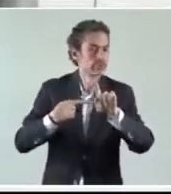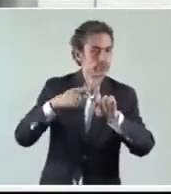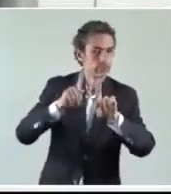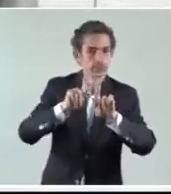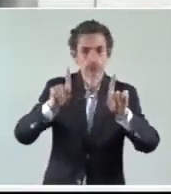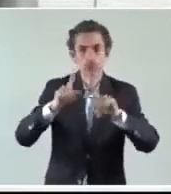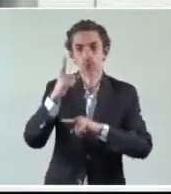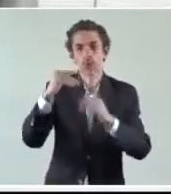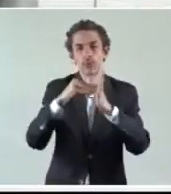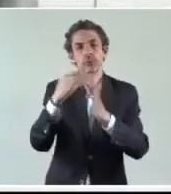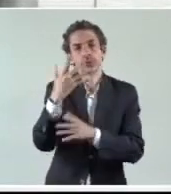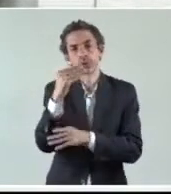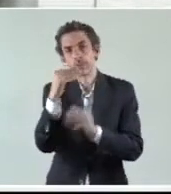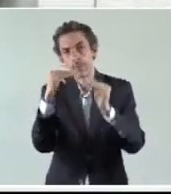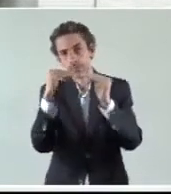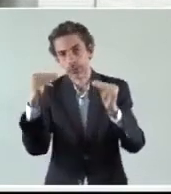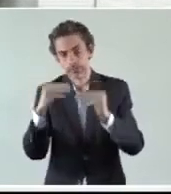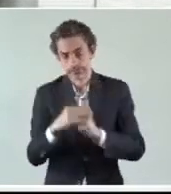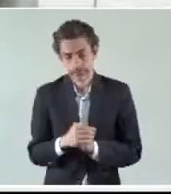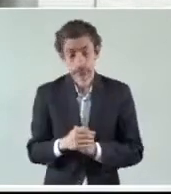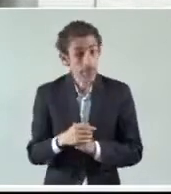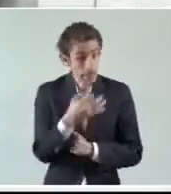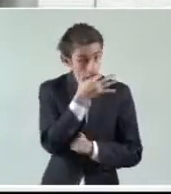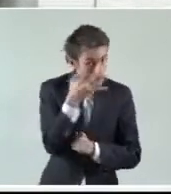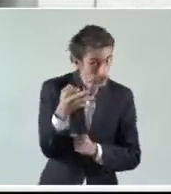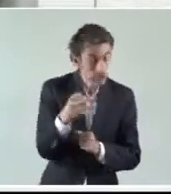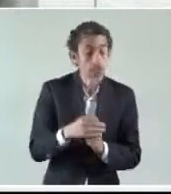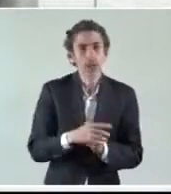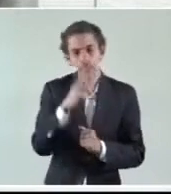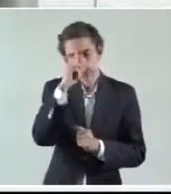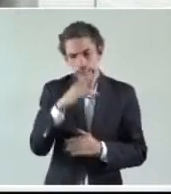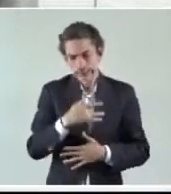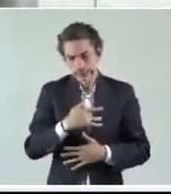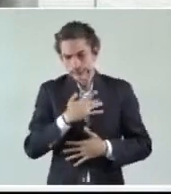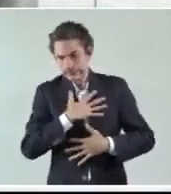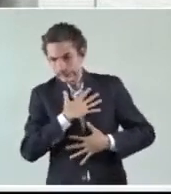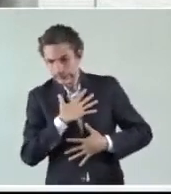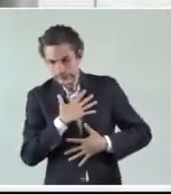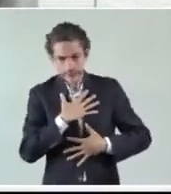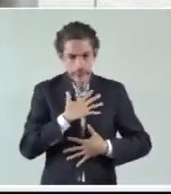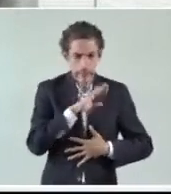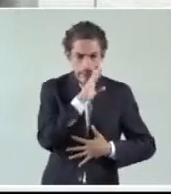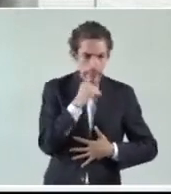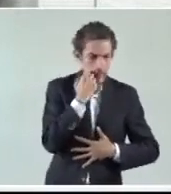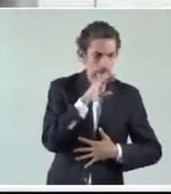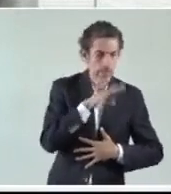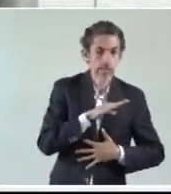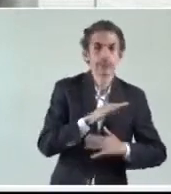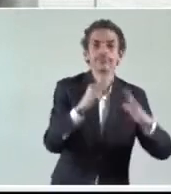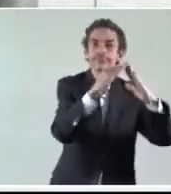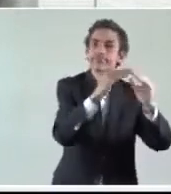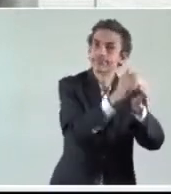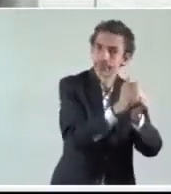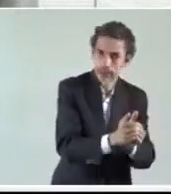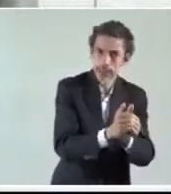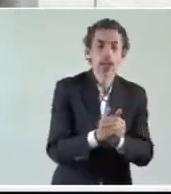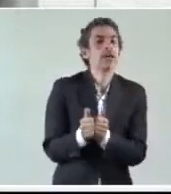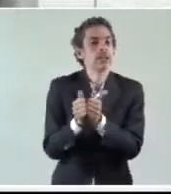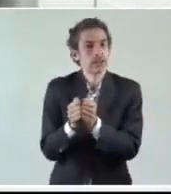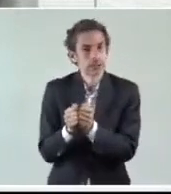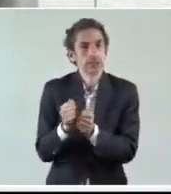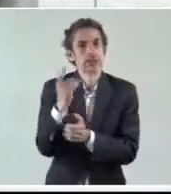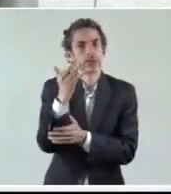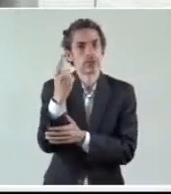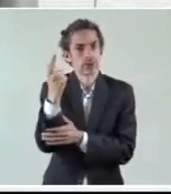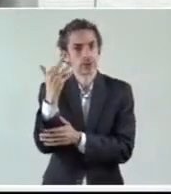1.5 metros. Y también el llamado, ante cualquier síntoma, quédate en casa y manda SMS con la palabra COVID-19